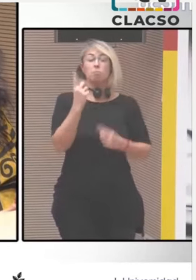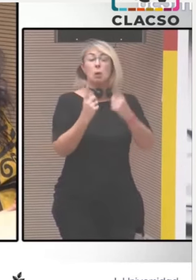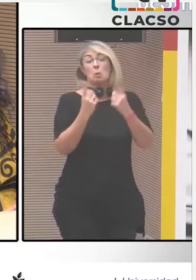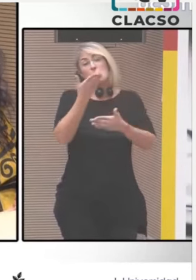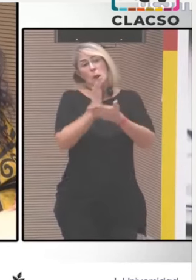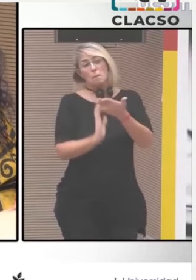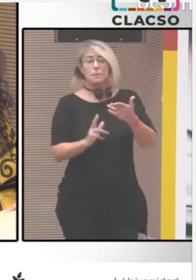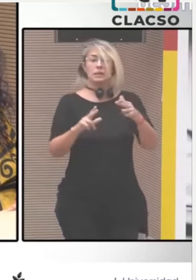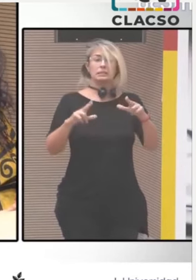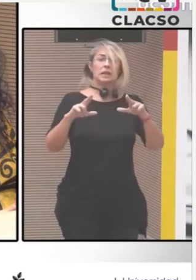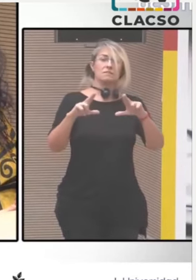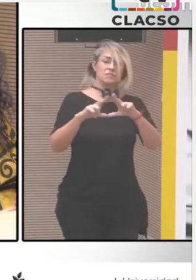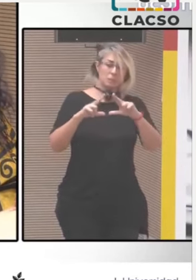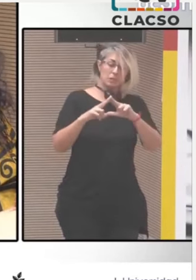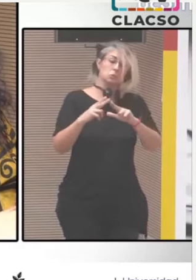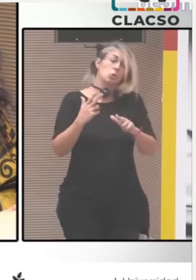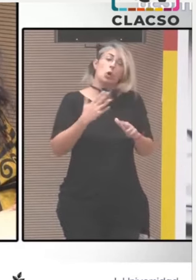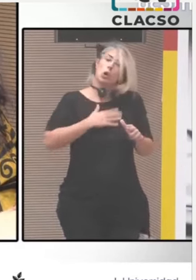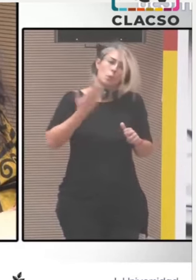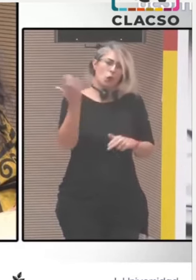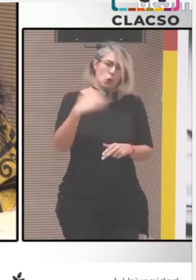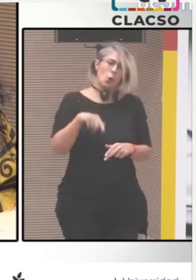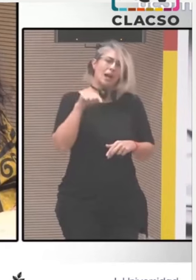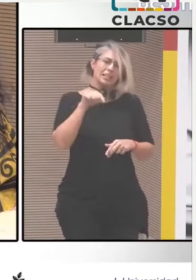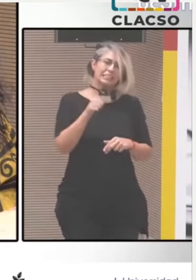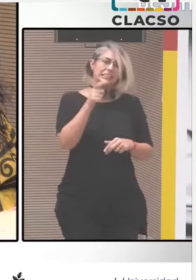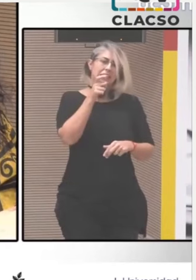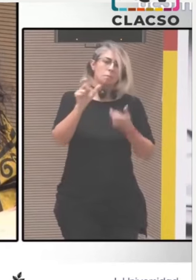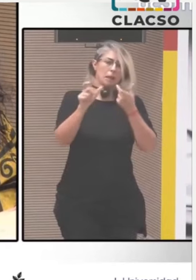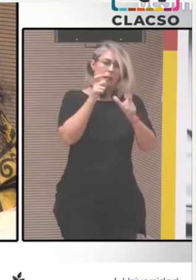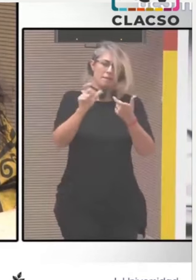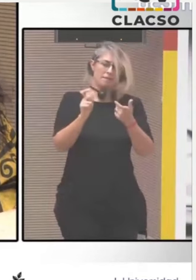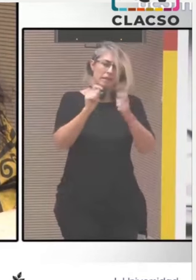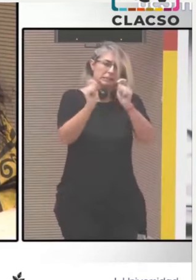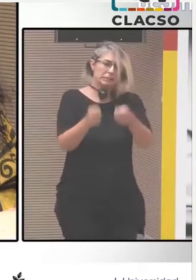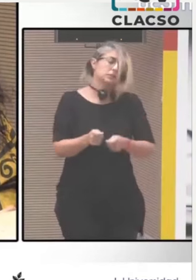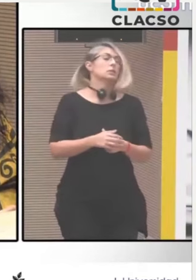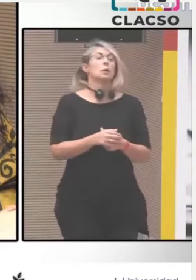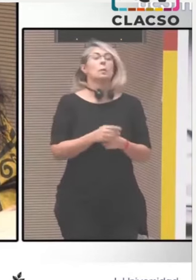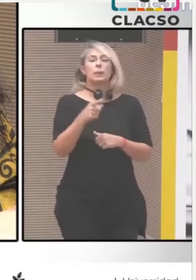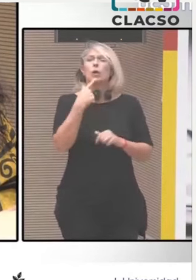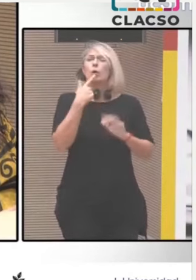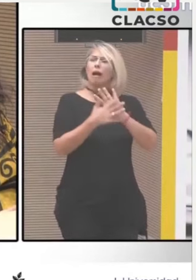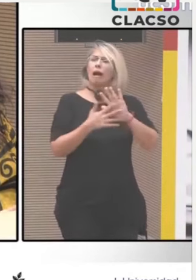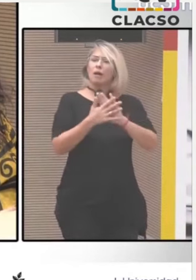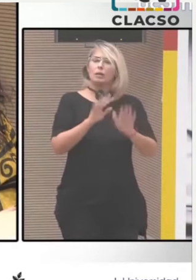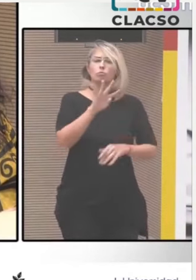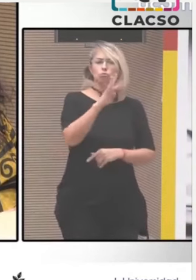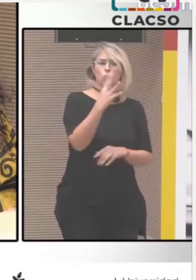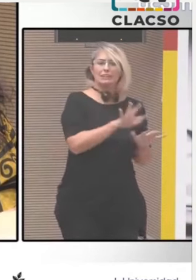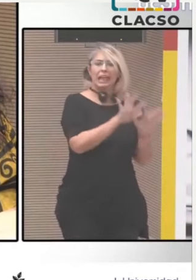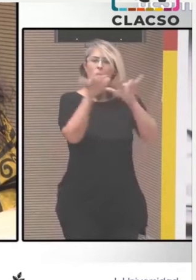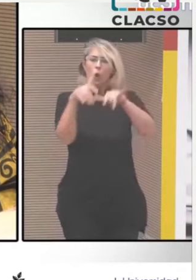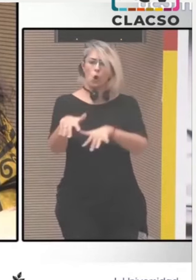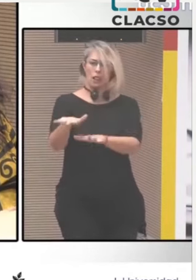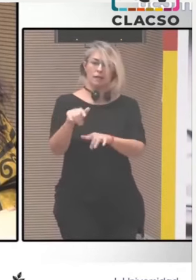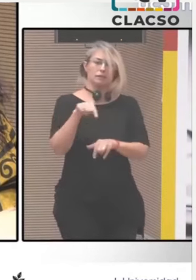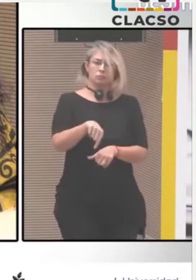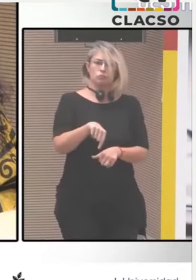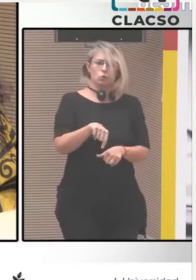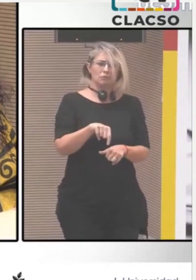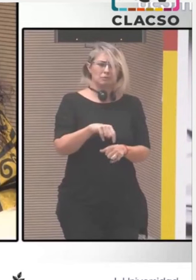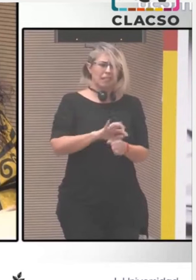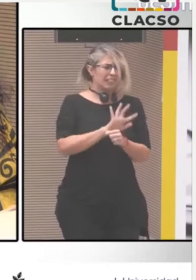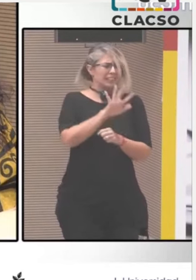por supuesto, el o los movimientos feministas. También no quiero dejar de mencionar,